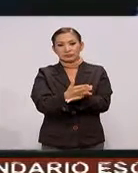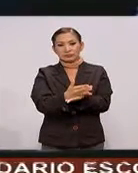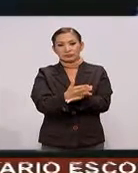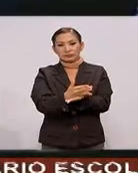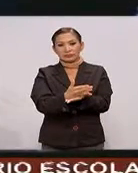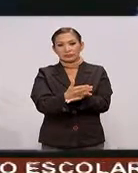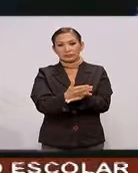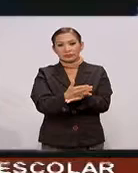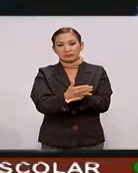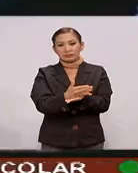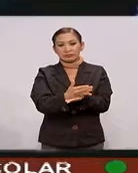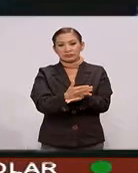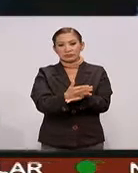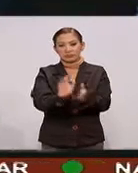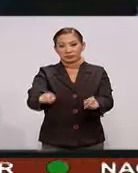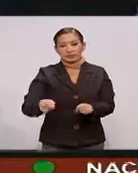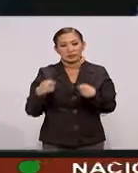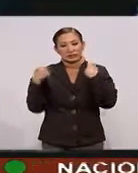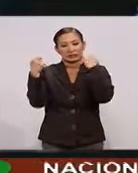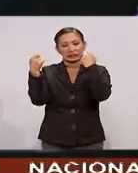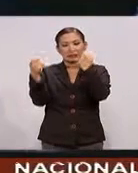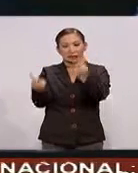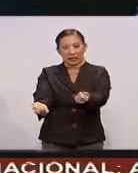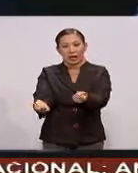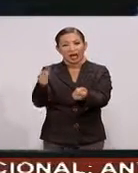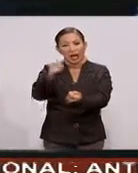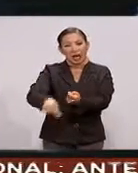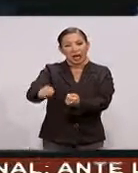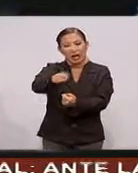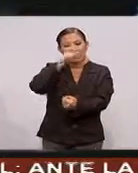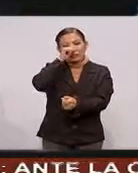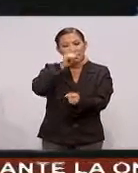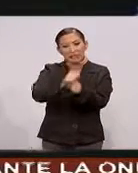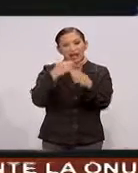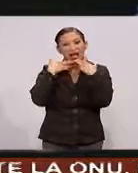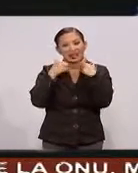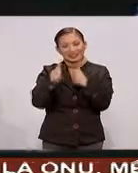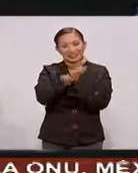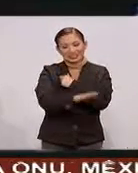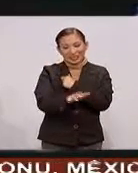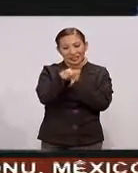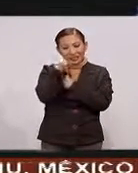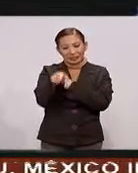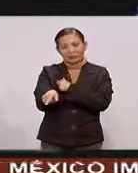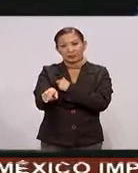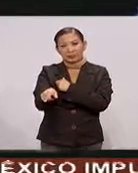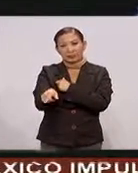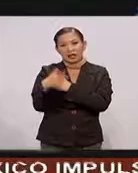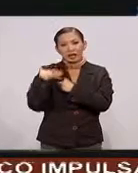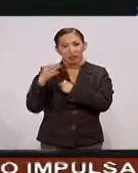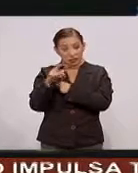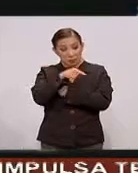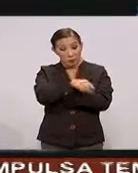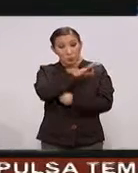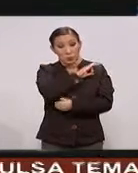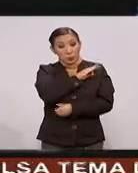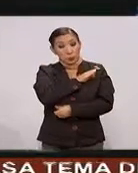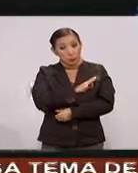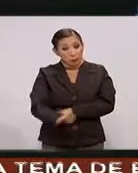De darle A la Secretaría De Hacienda La posibilidad